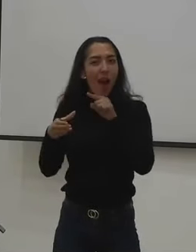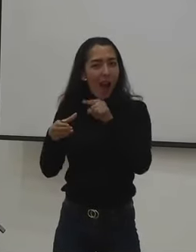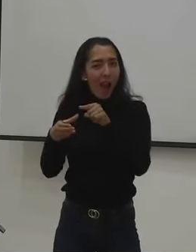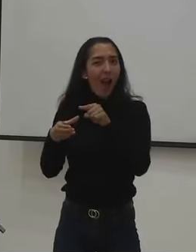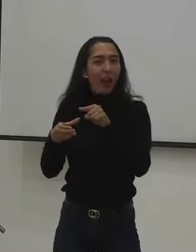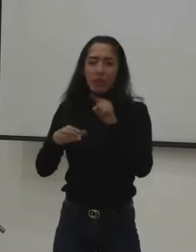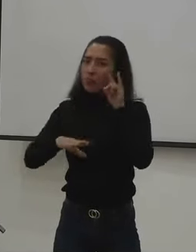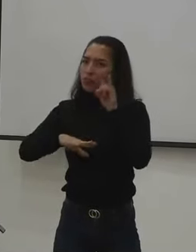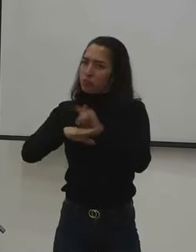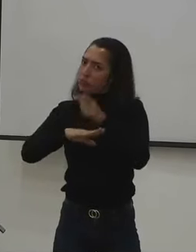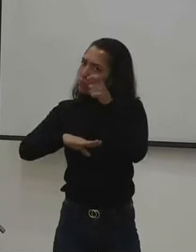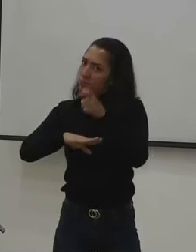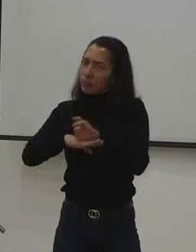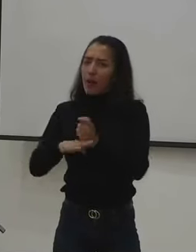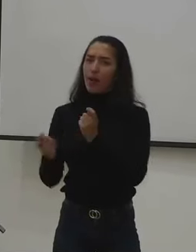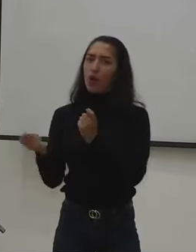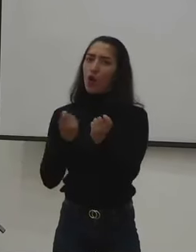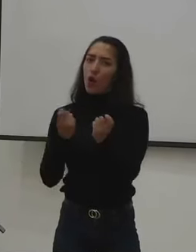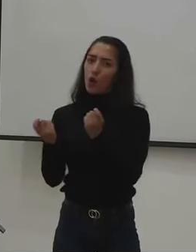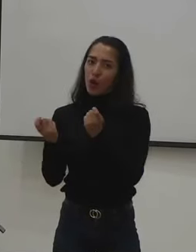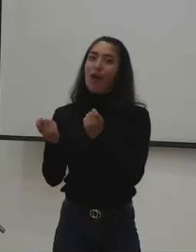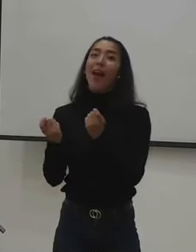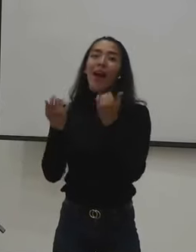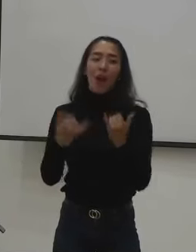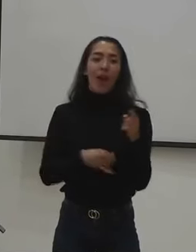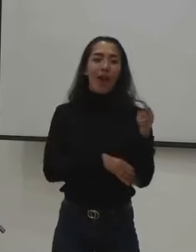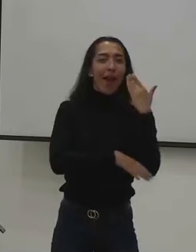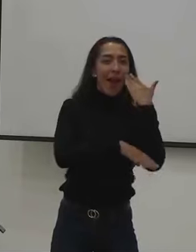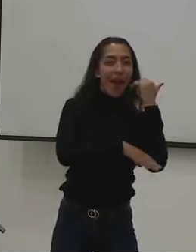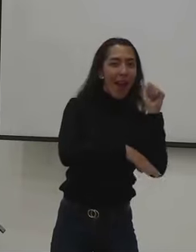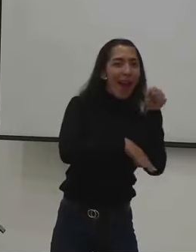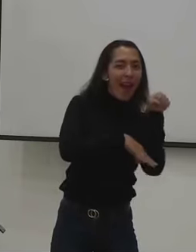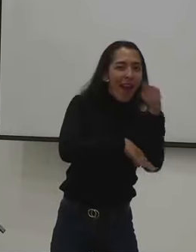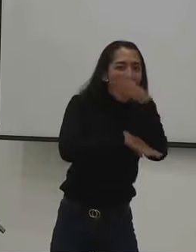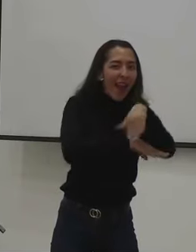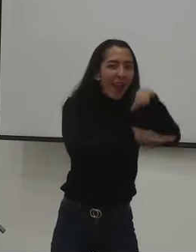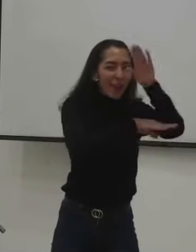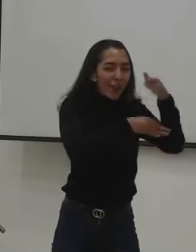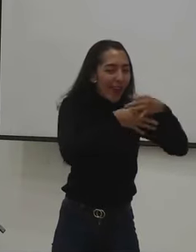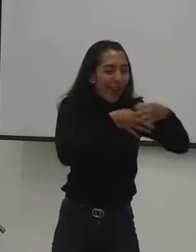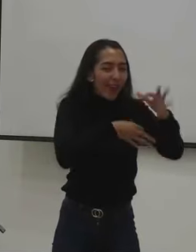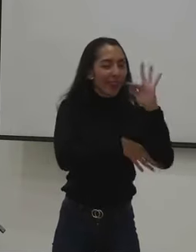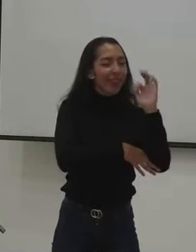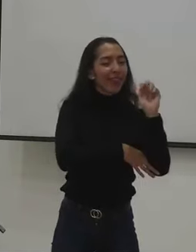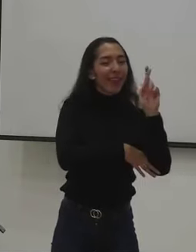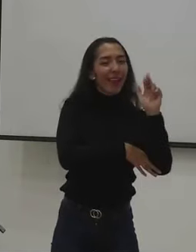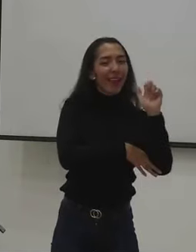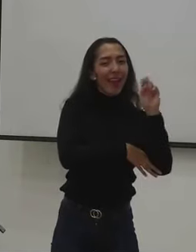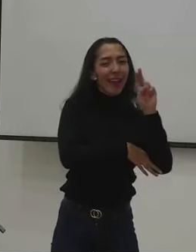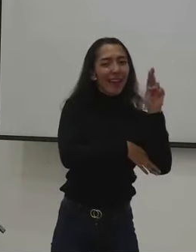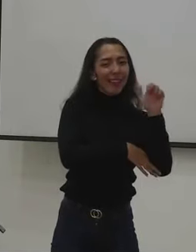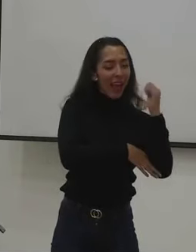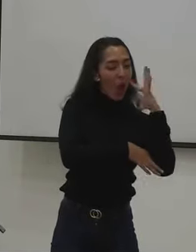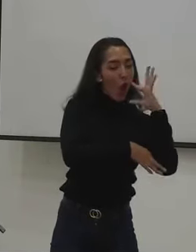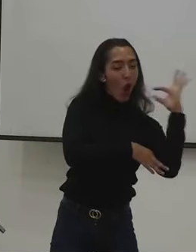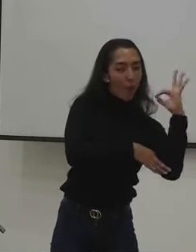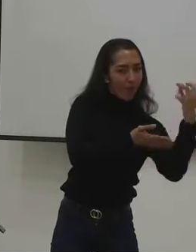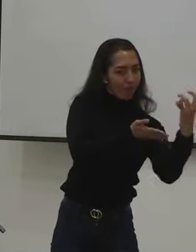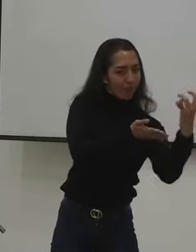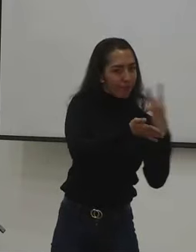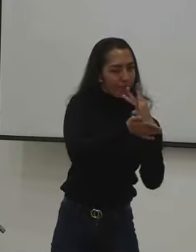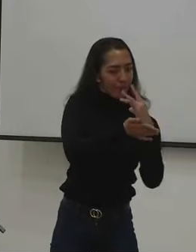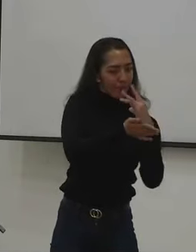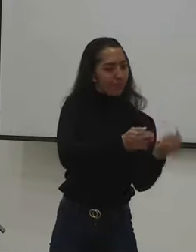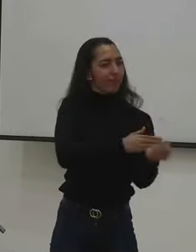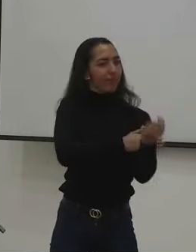otra pregunta esta viene desde Tarazá en el departamento de Antioquia y la fórmula Fabio Nelson Montoya Castañeda ¿cuáles van a